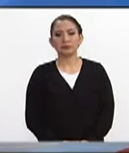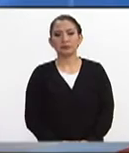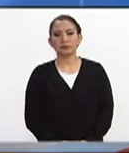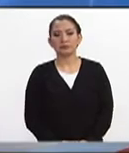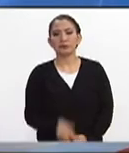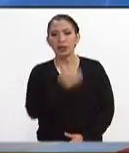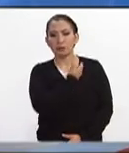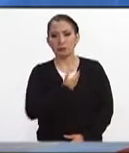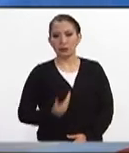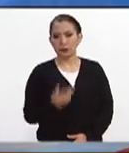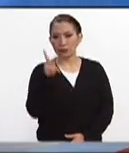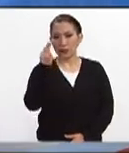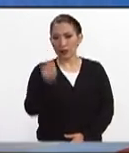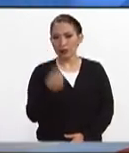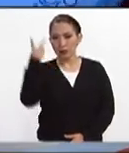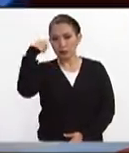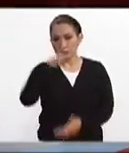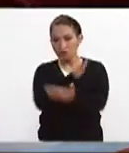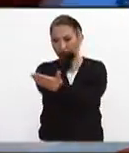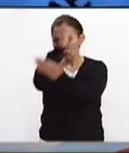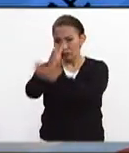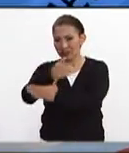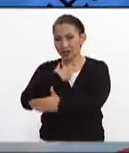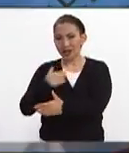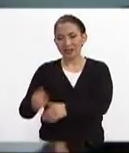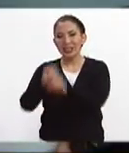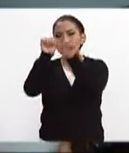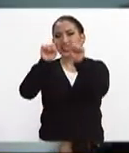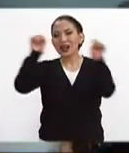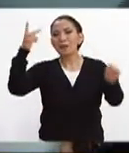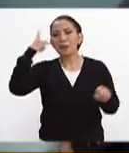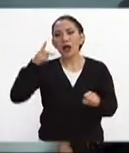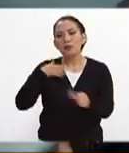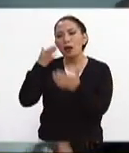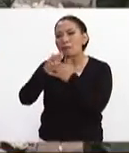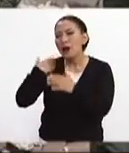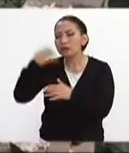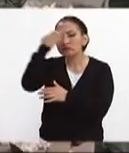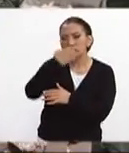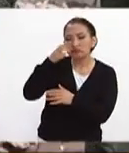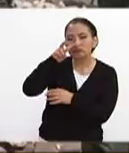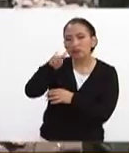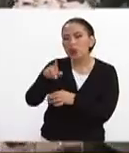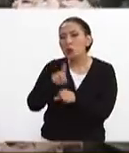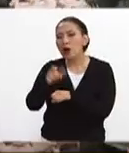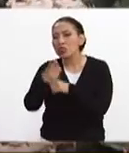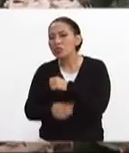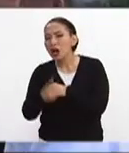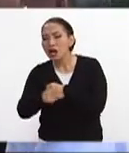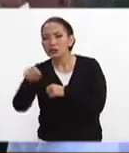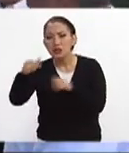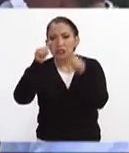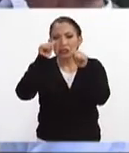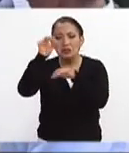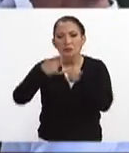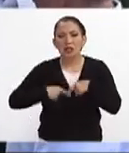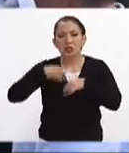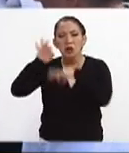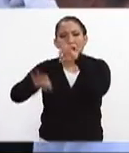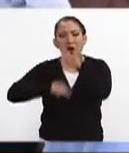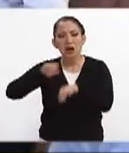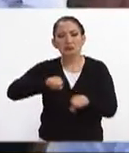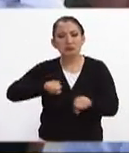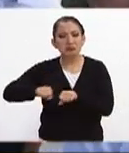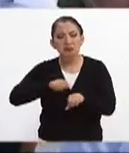El presidente Enrique Peña Nieto viajó a comunidades de la Sierra de Puebla para evaluar los daños y coordinar las acciones de atención a la población afectada por el